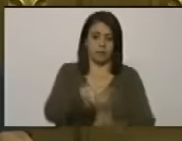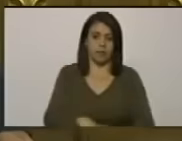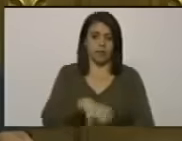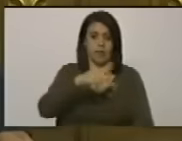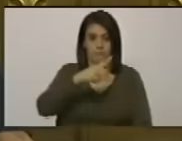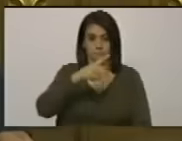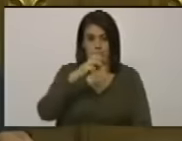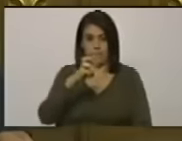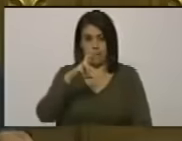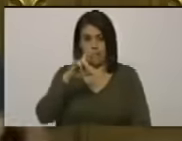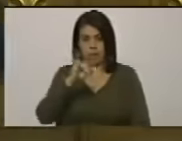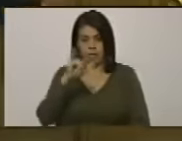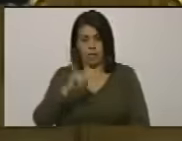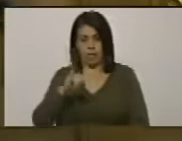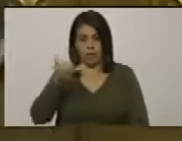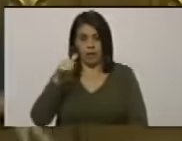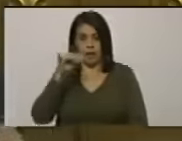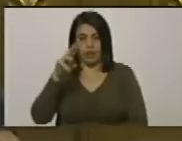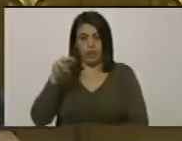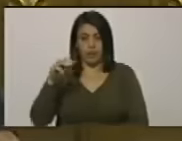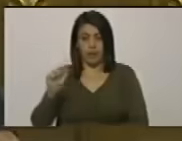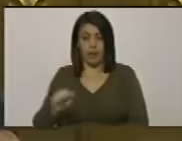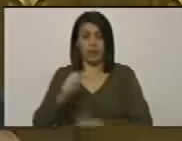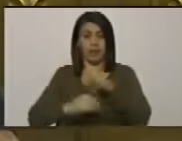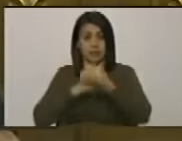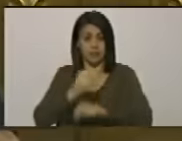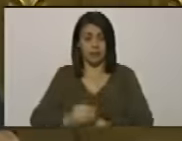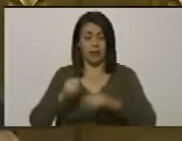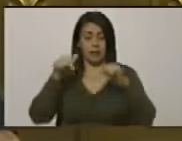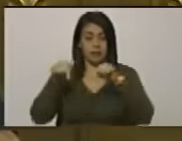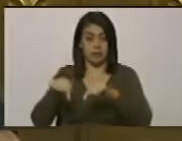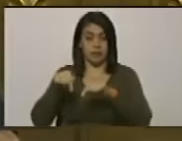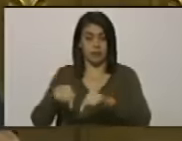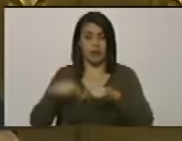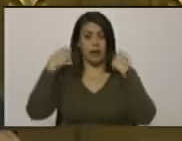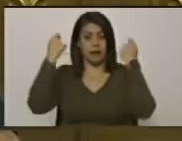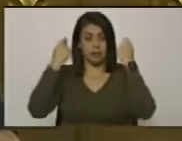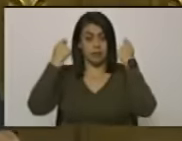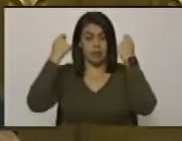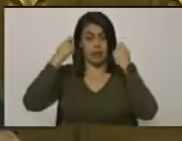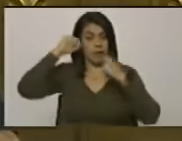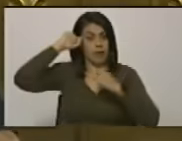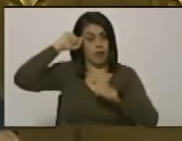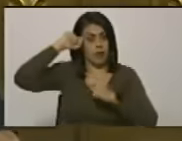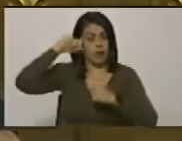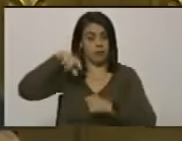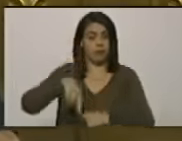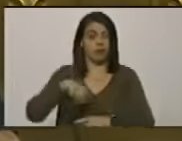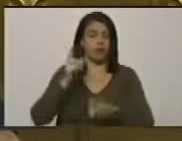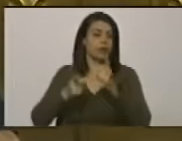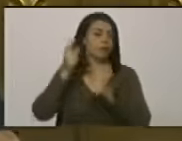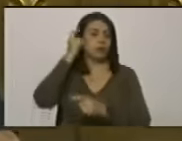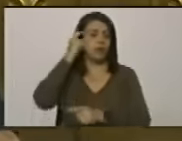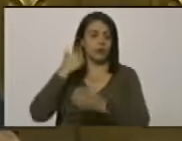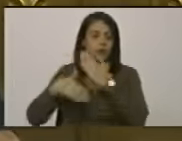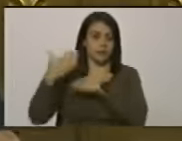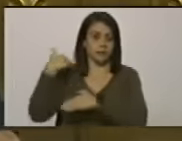Marcos Pérez Jiménez que estamos por cierto conmemorando en estos días